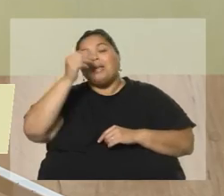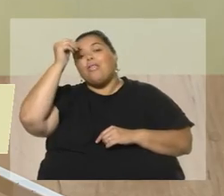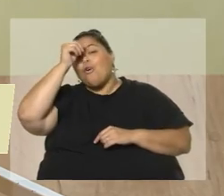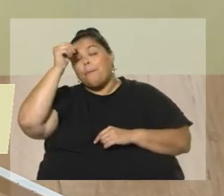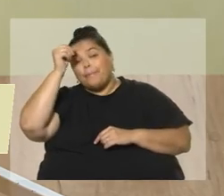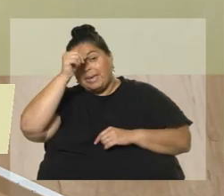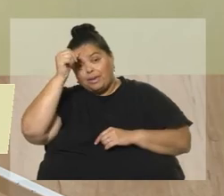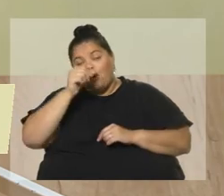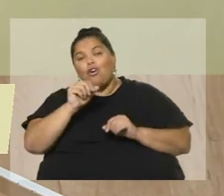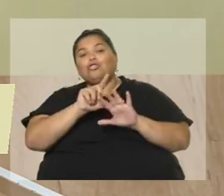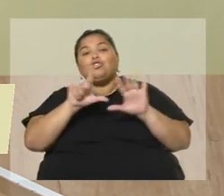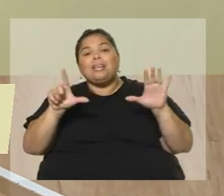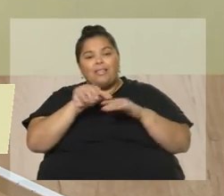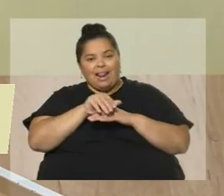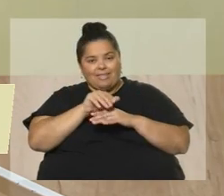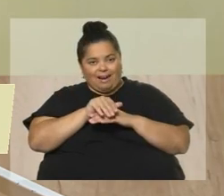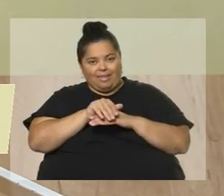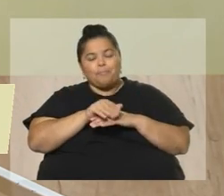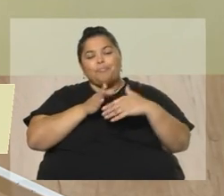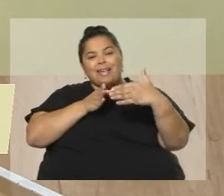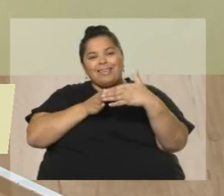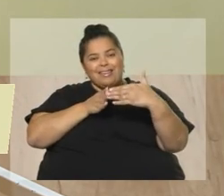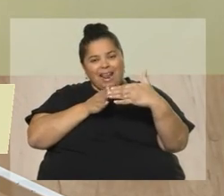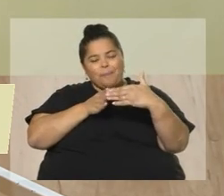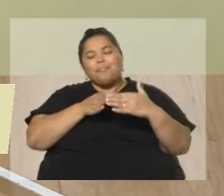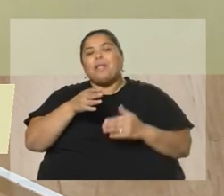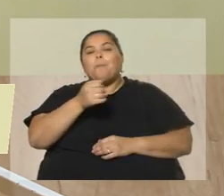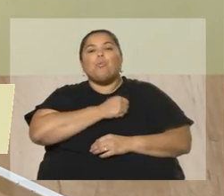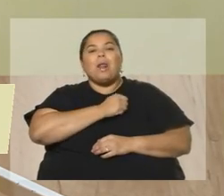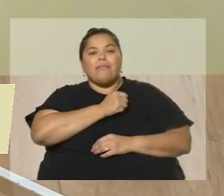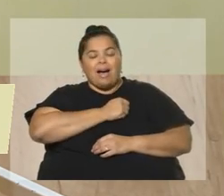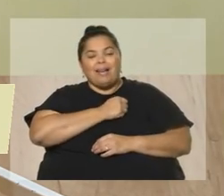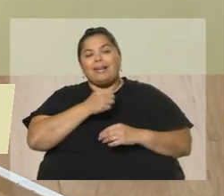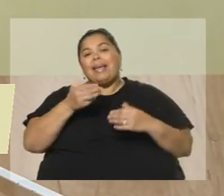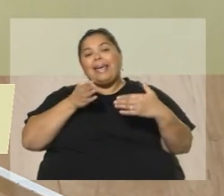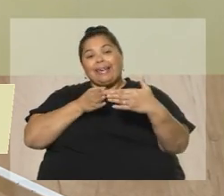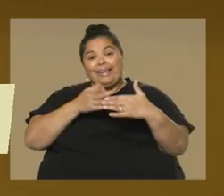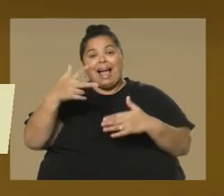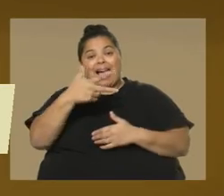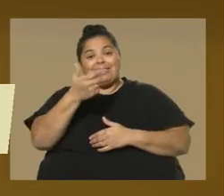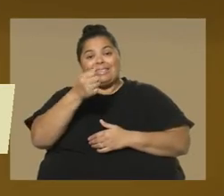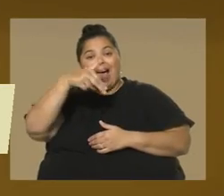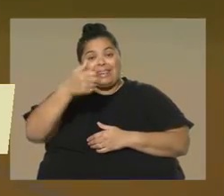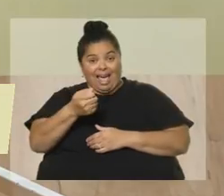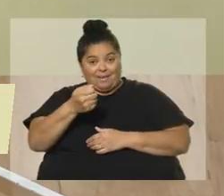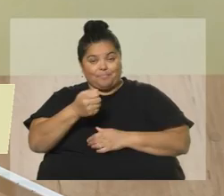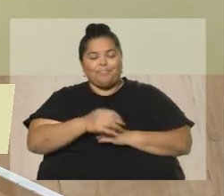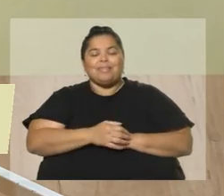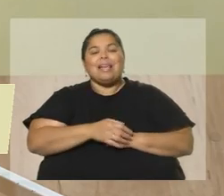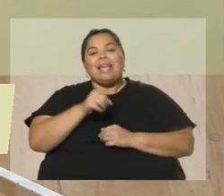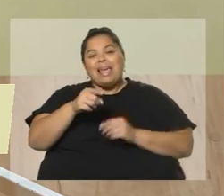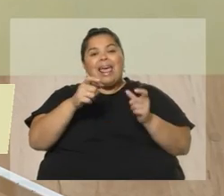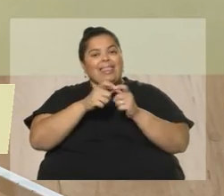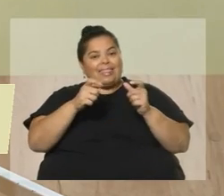Estudiantes y Profesionales Católicos que queda allí en Boulevard Artigas 1327, entre Chaná y Guaná. Muy bien. Y las entradas